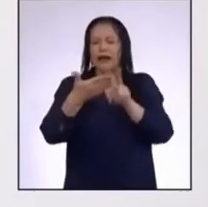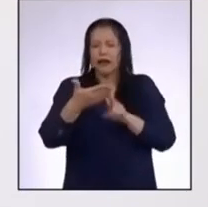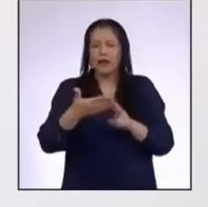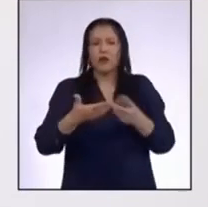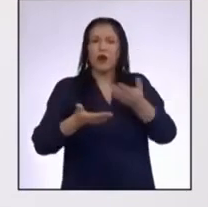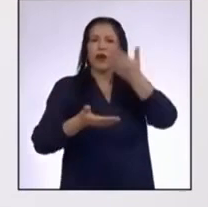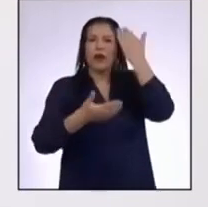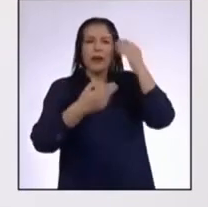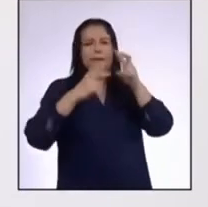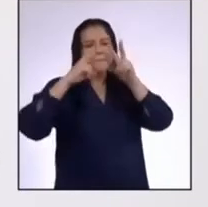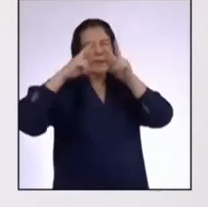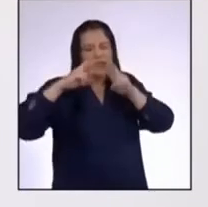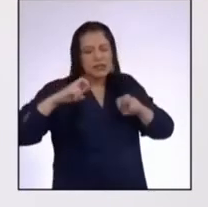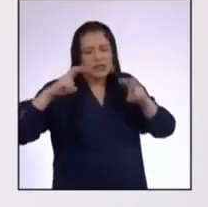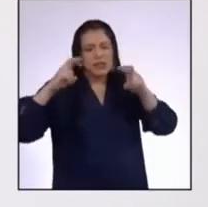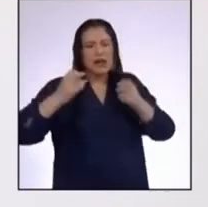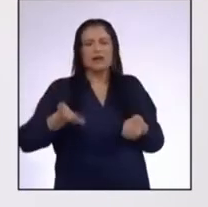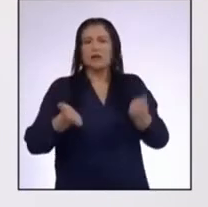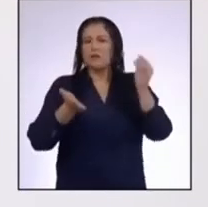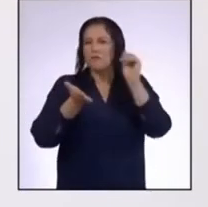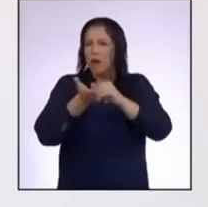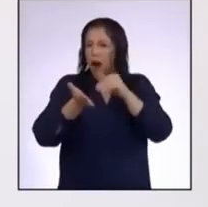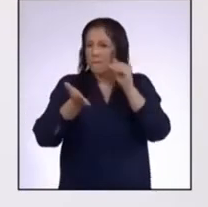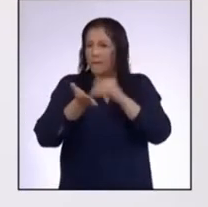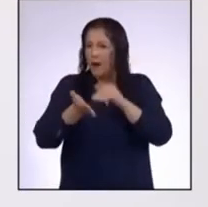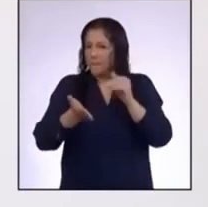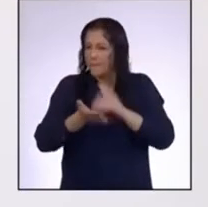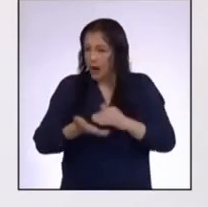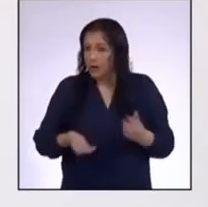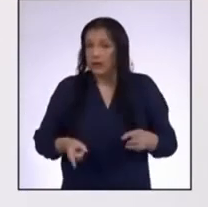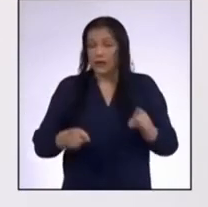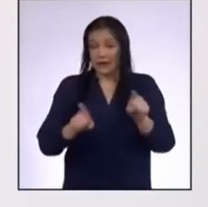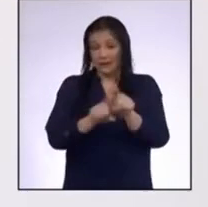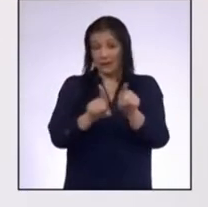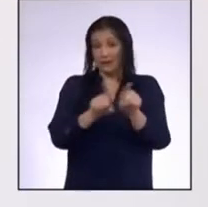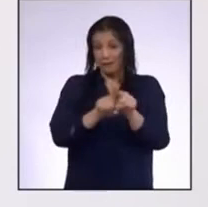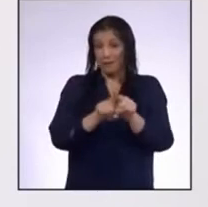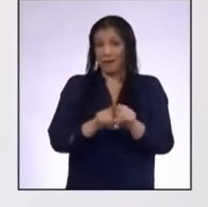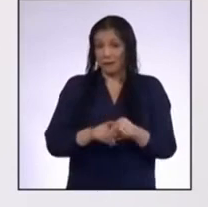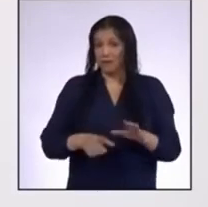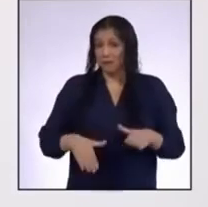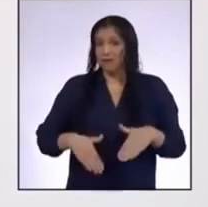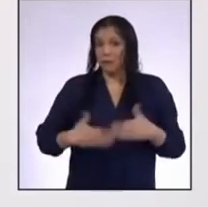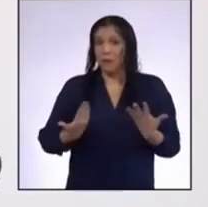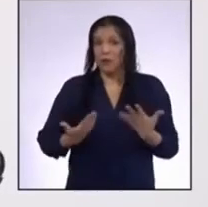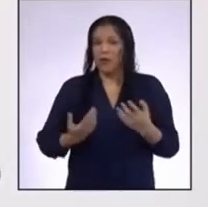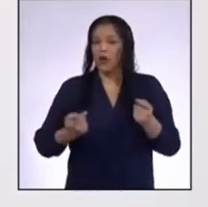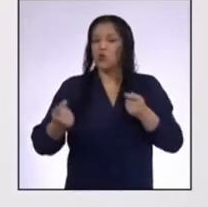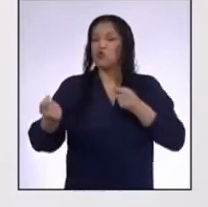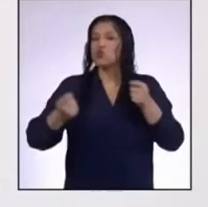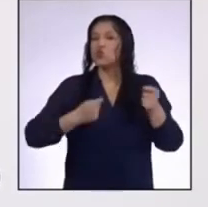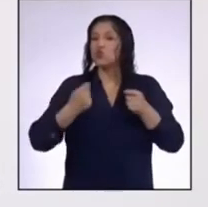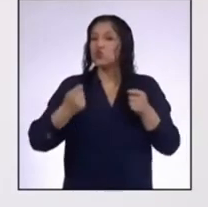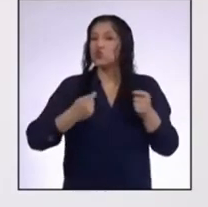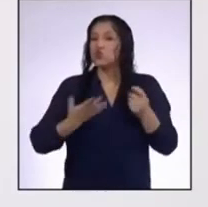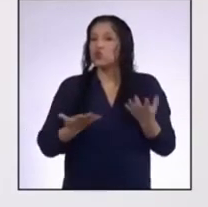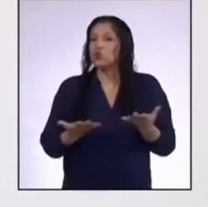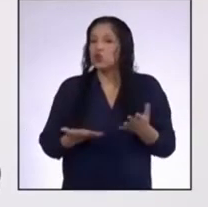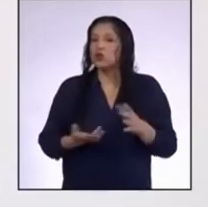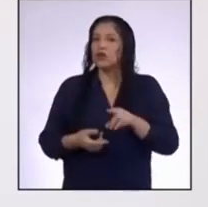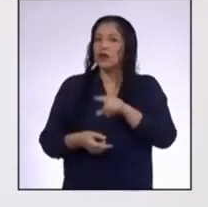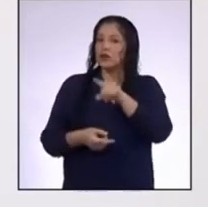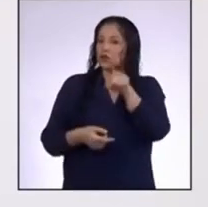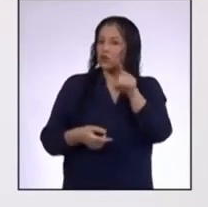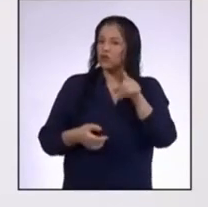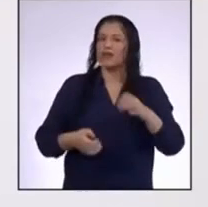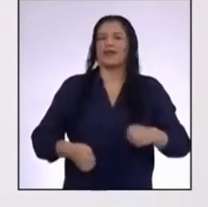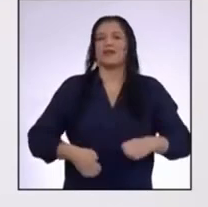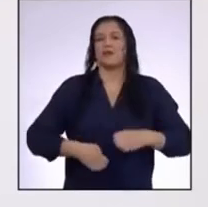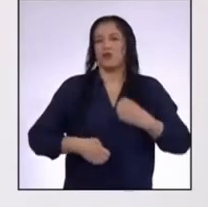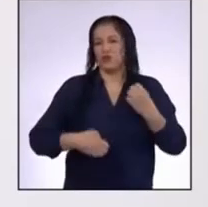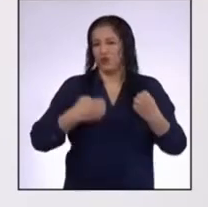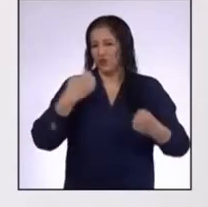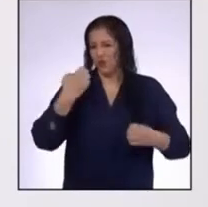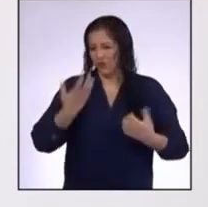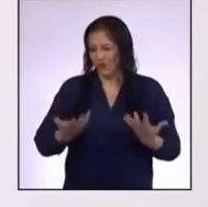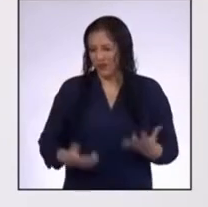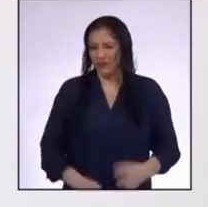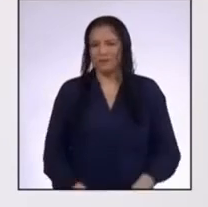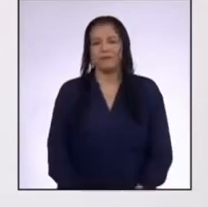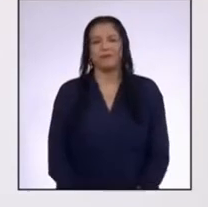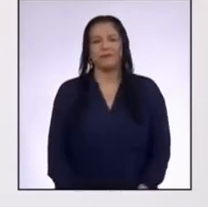investigando cada vez más Así también podrán controlar y manejar sus emociones